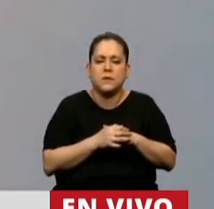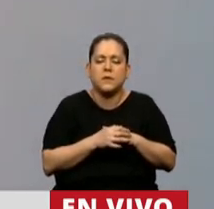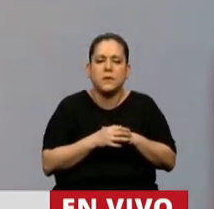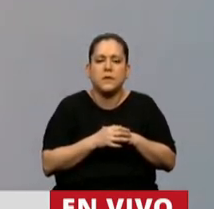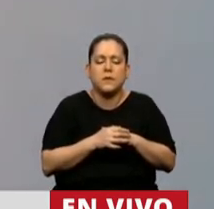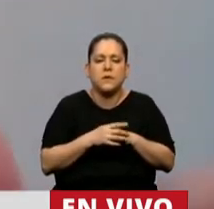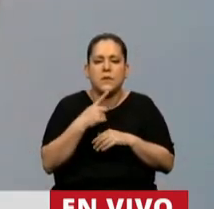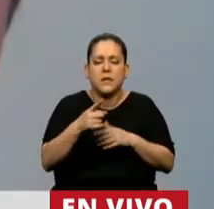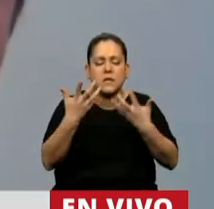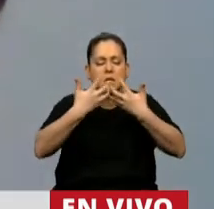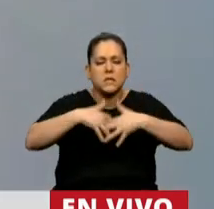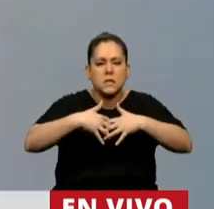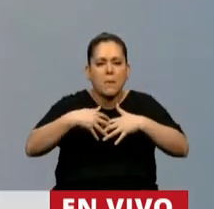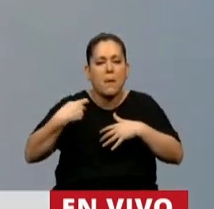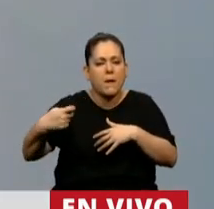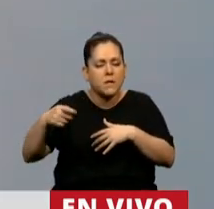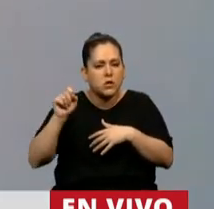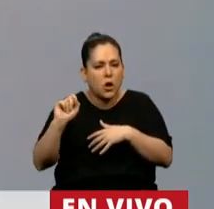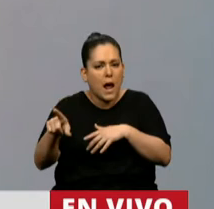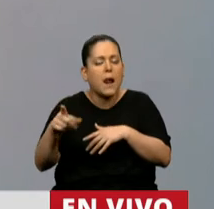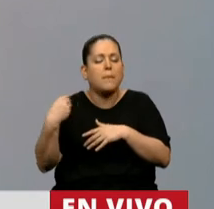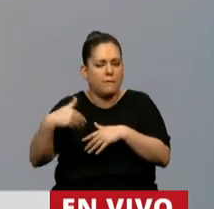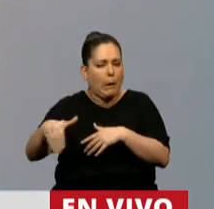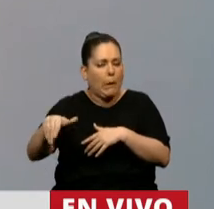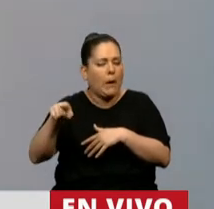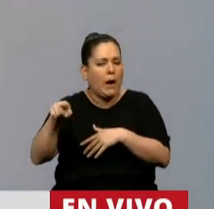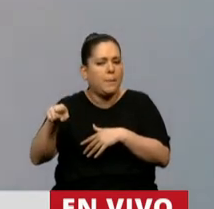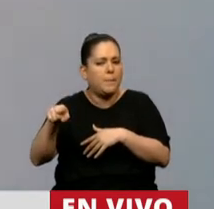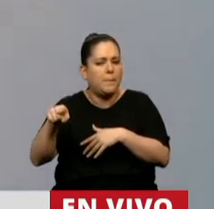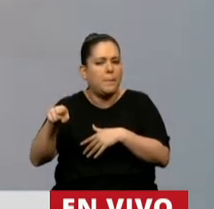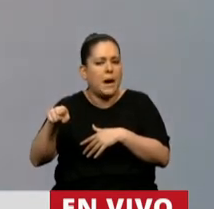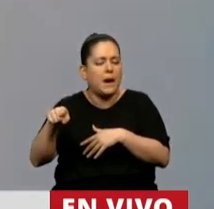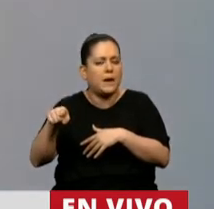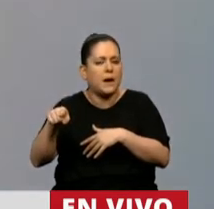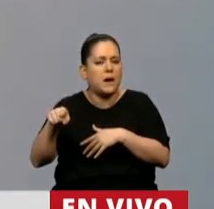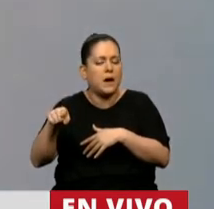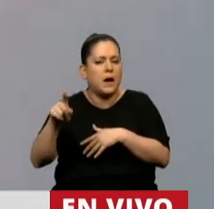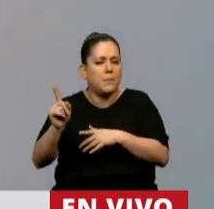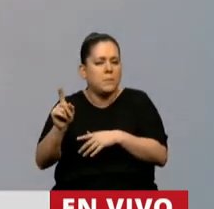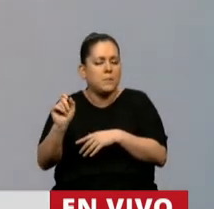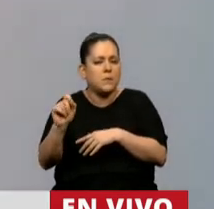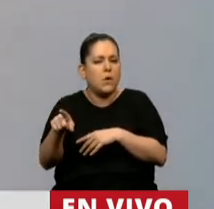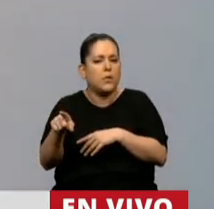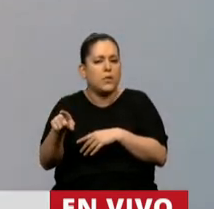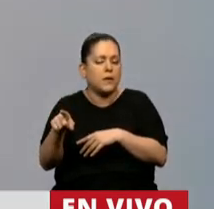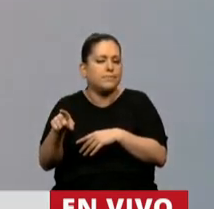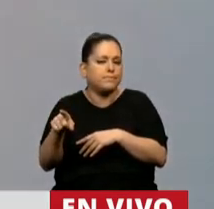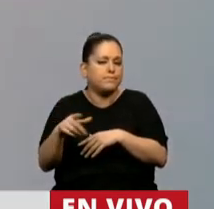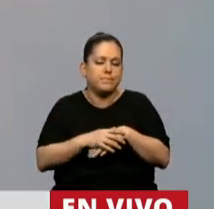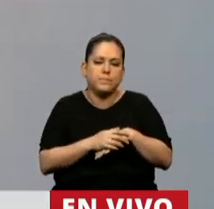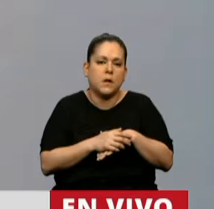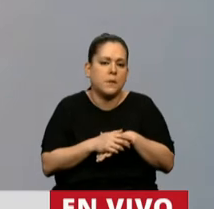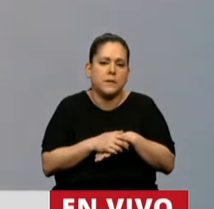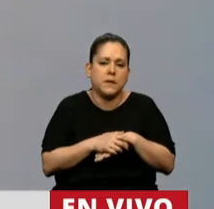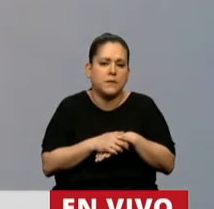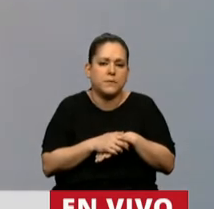Previsional es el paso siguiente al desguase que provería en definitiva si sigue en vigencia